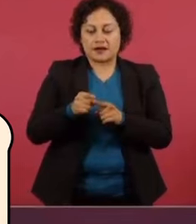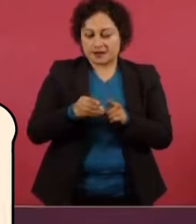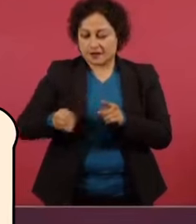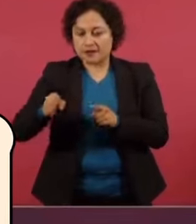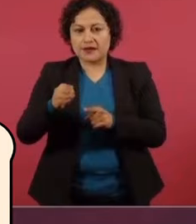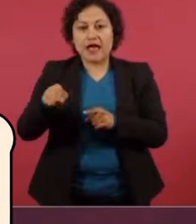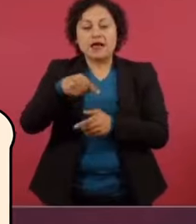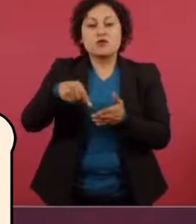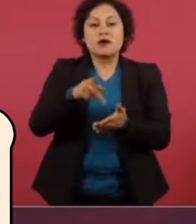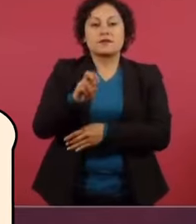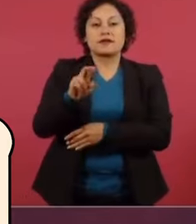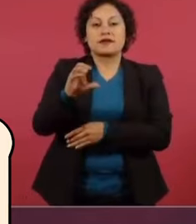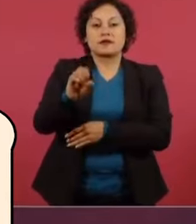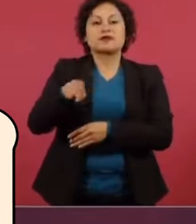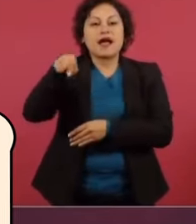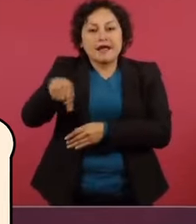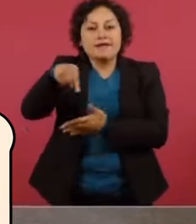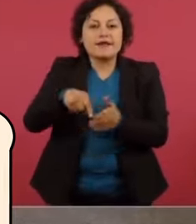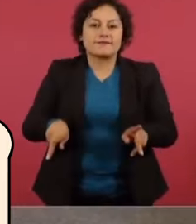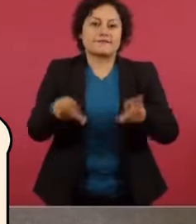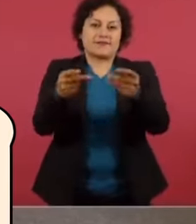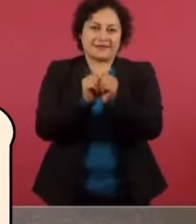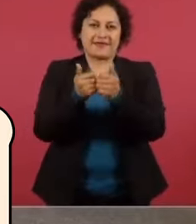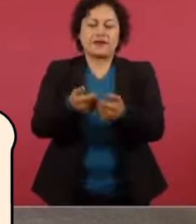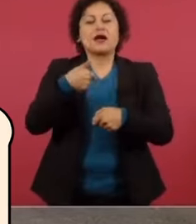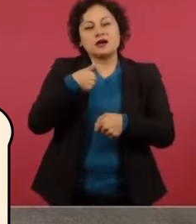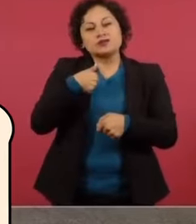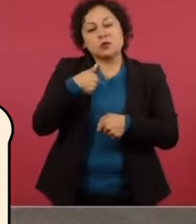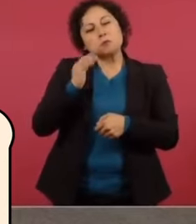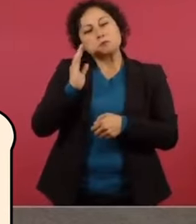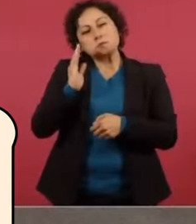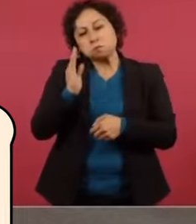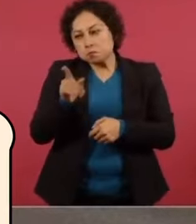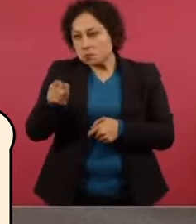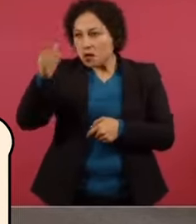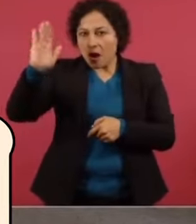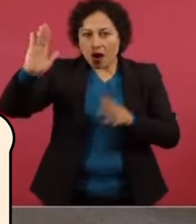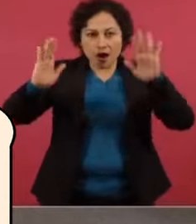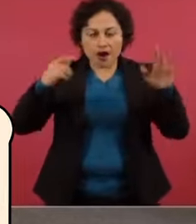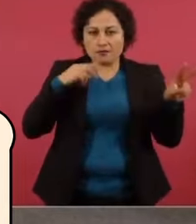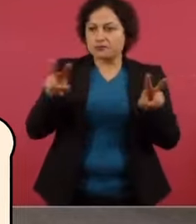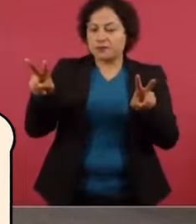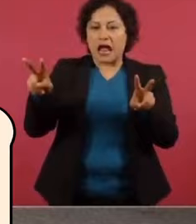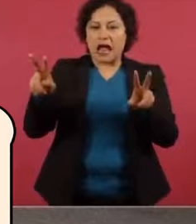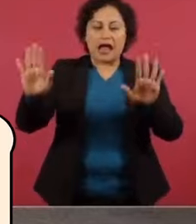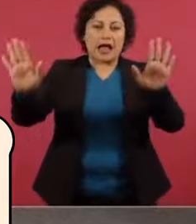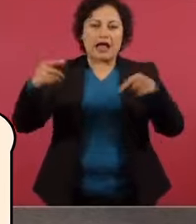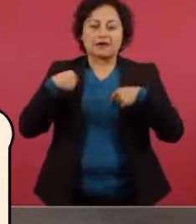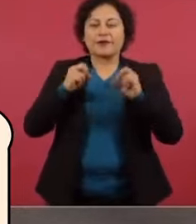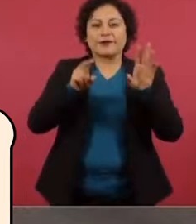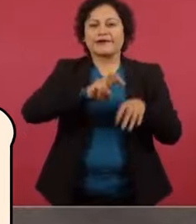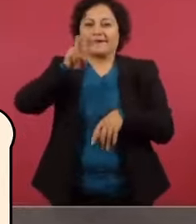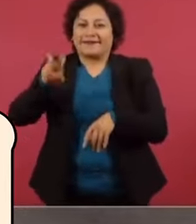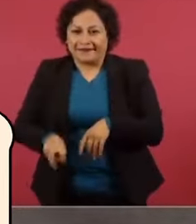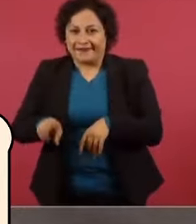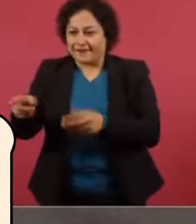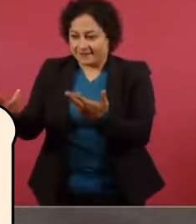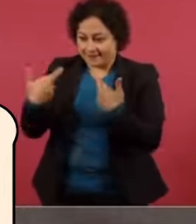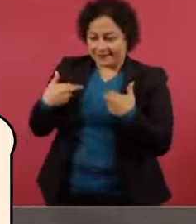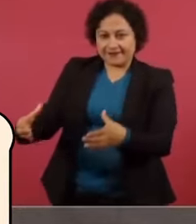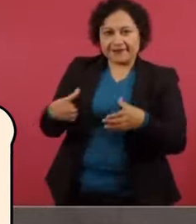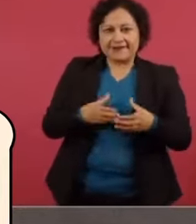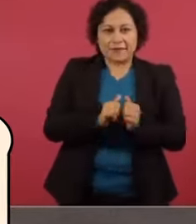ahí en Pericos venden ese pan. Entonces, pasé, me saludaron, me pararon y me regalaron panes,